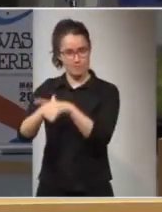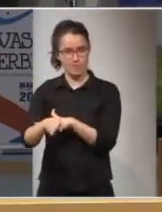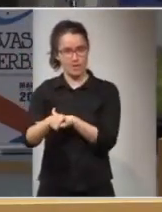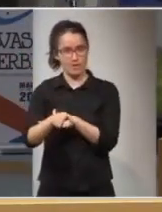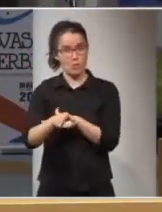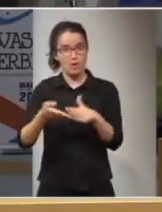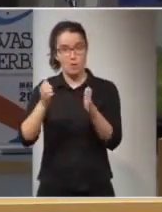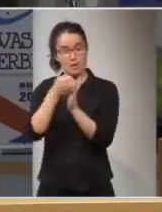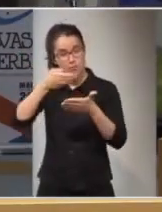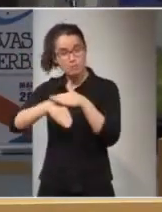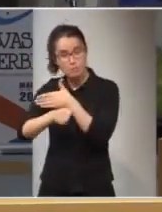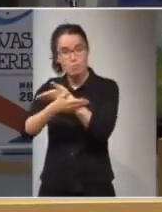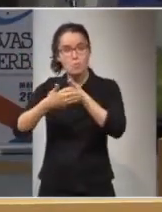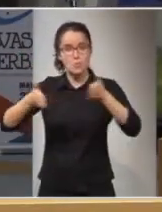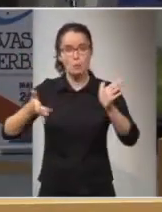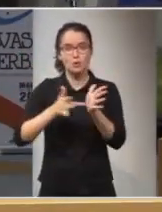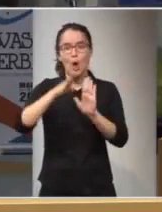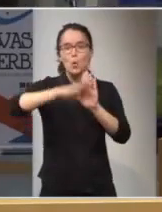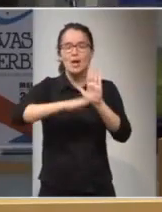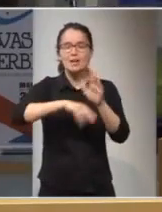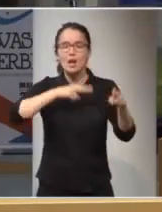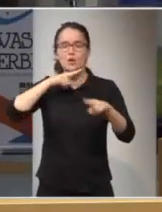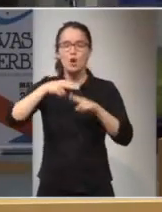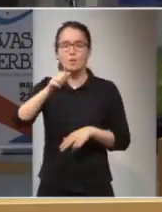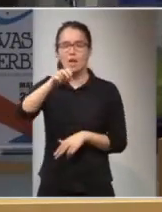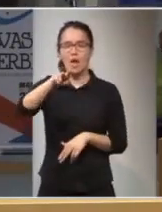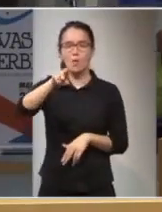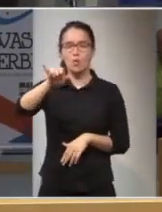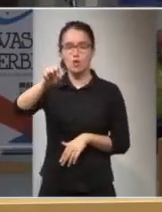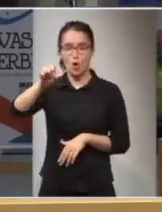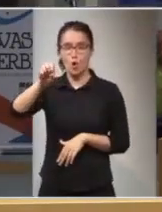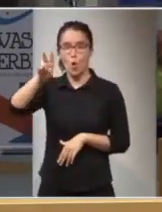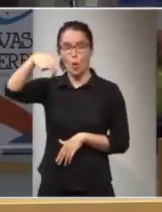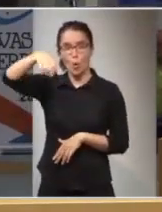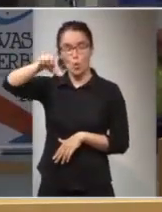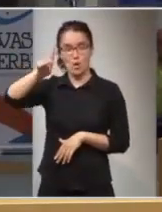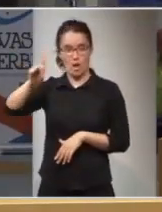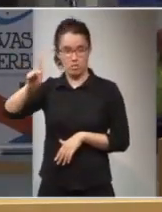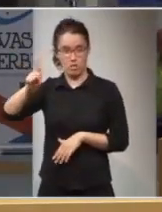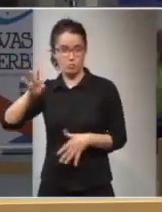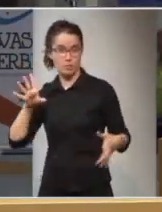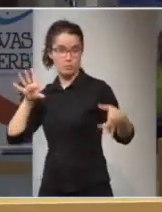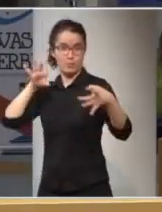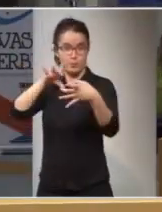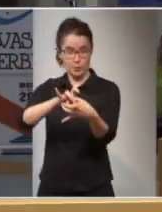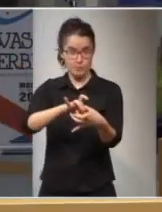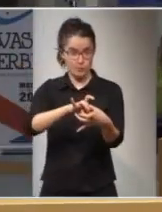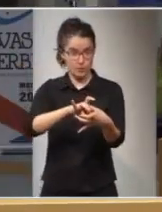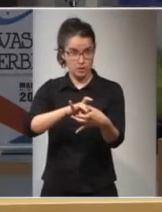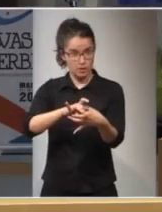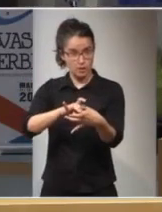y al abrir la aplicación, aparece un canal que pone AudioUNED, uno conecta con ese canal de